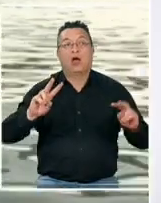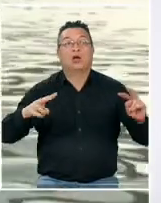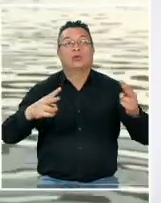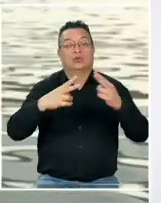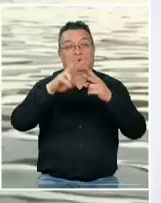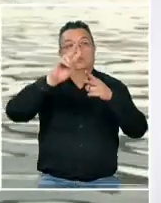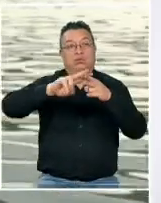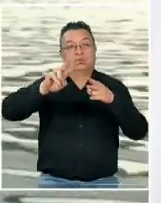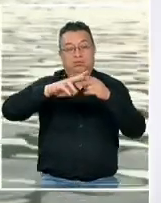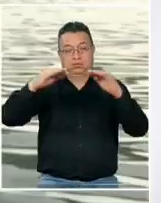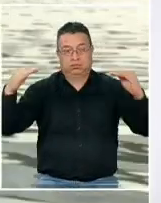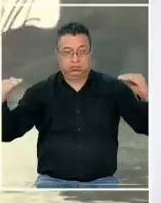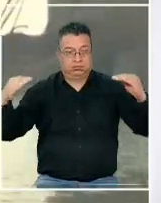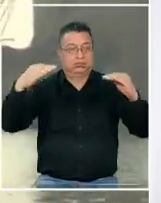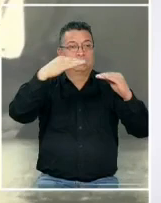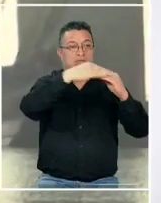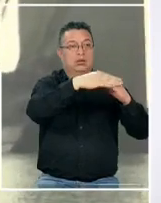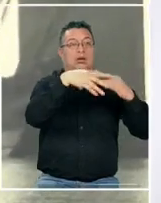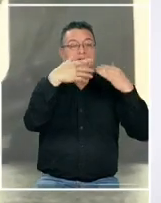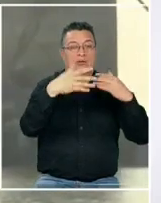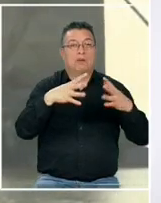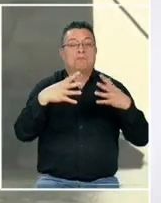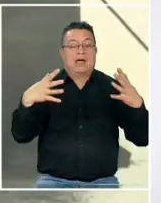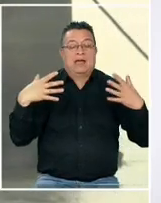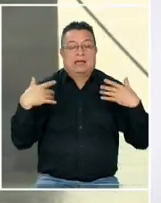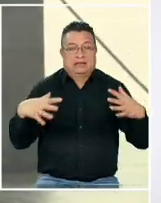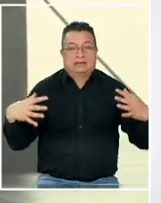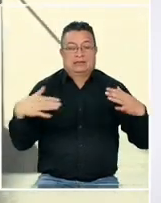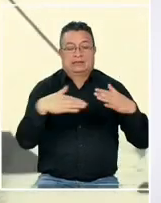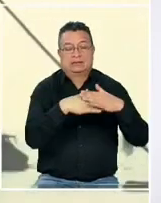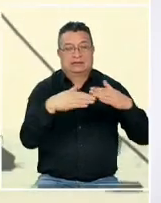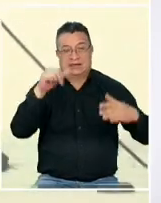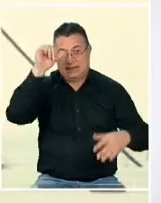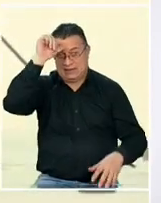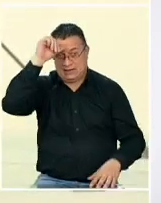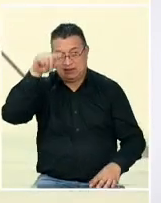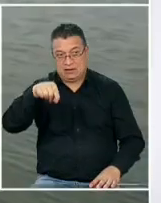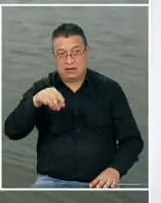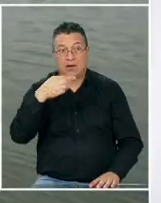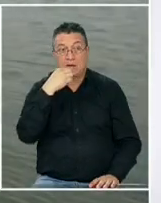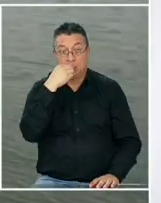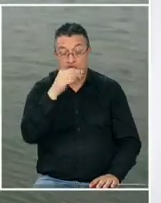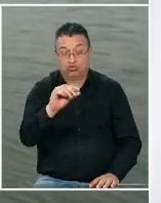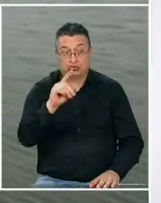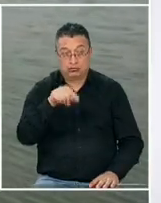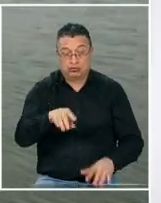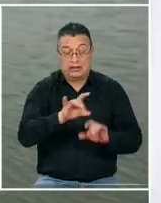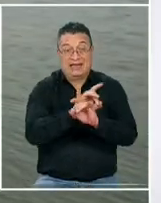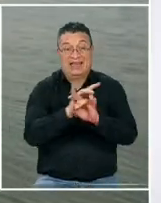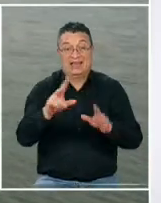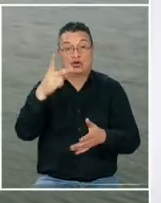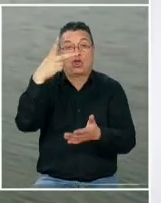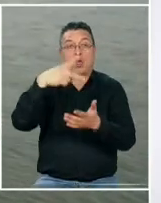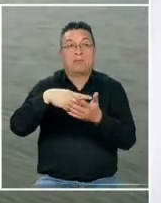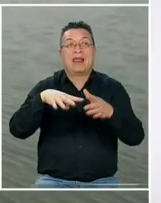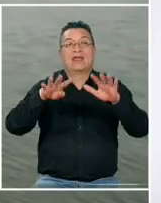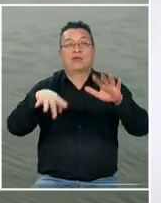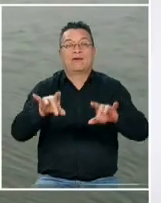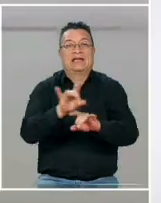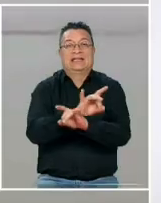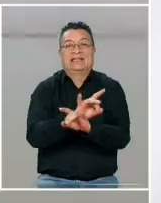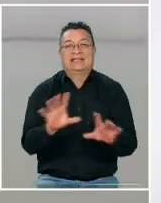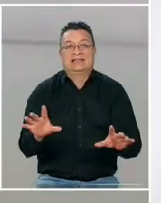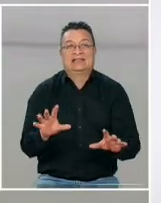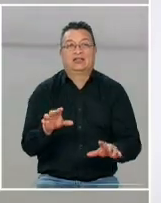para poder cruzar este río sabemos el más importante de India y estaba supuestamente programado para estar listo en 2019 es decir